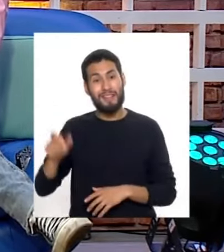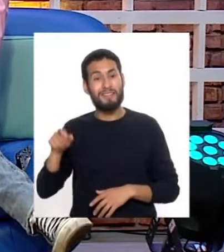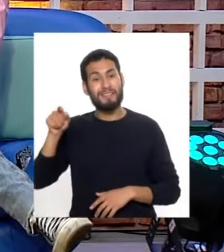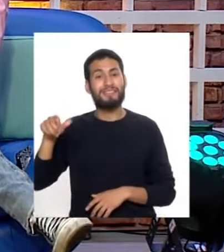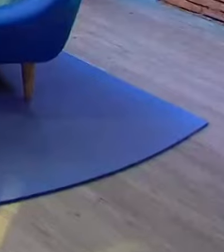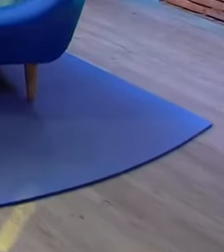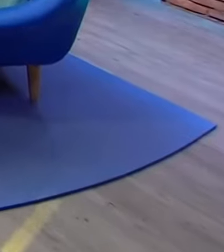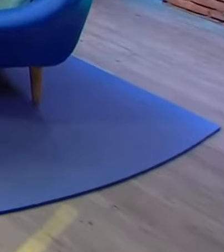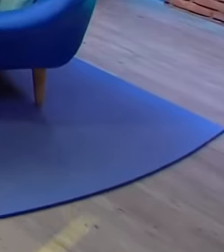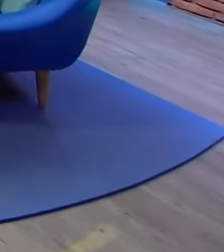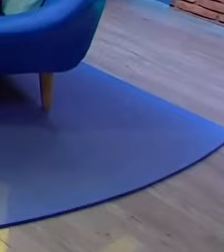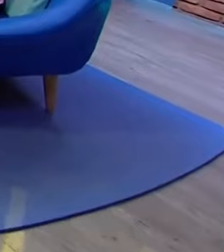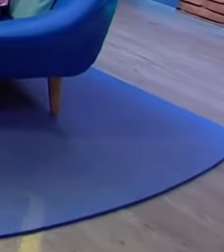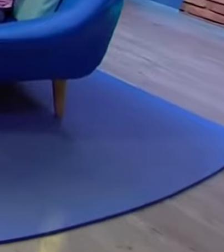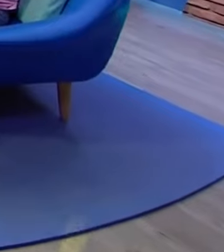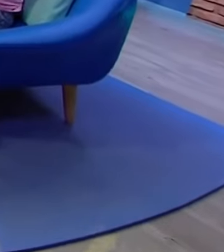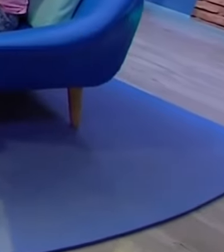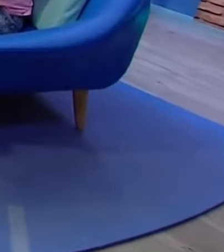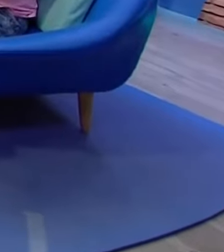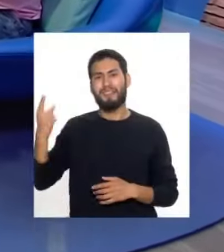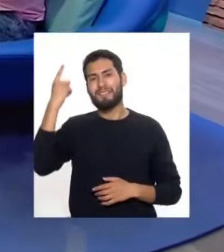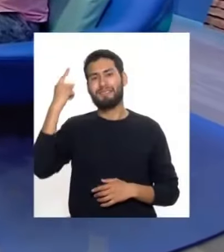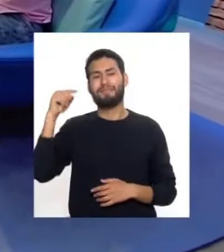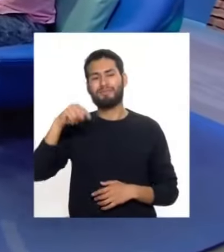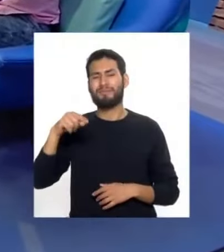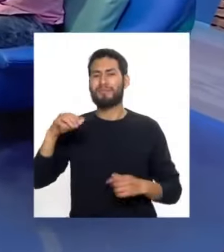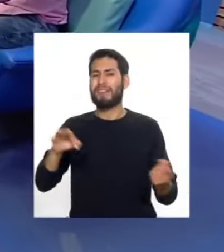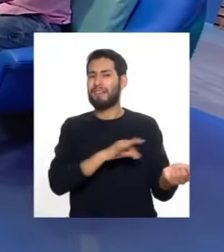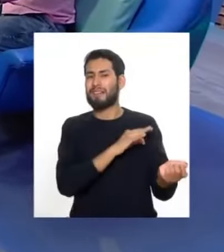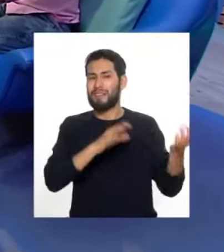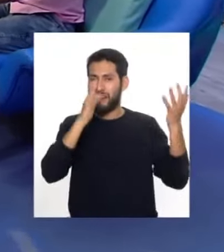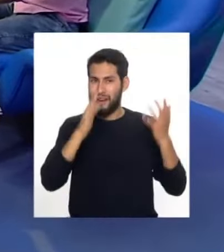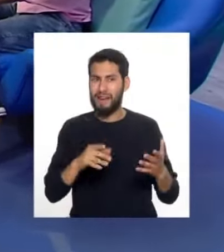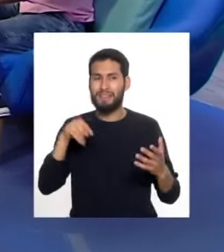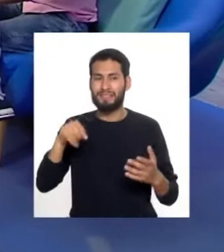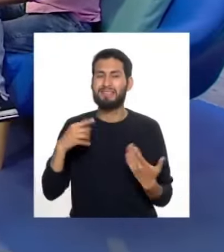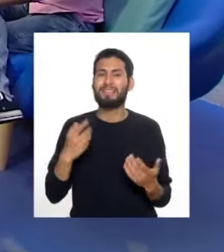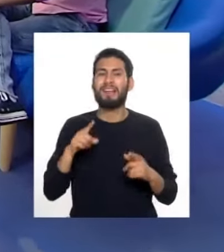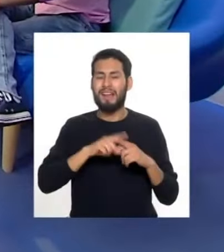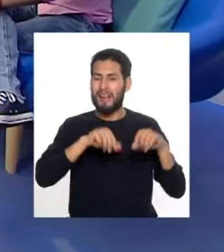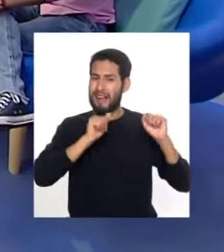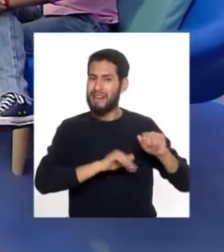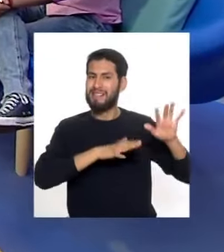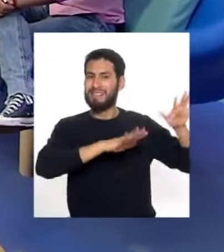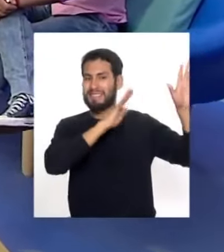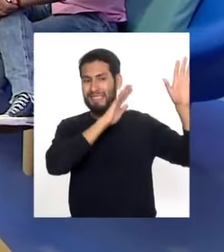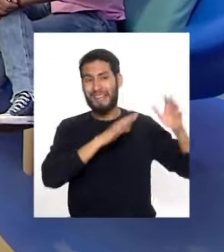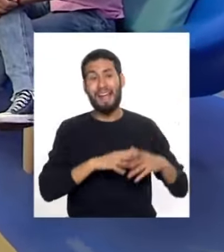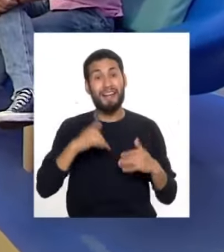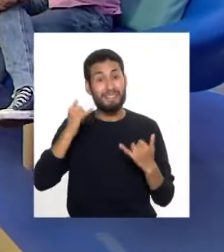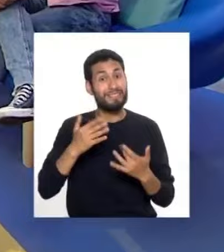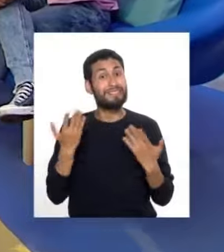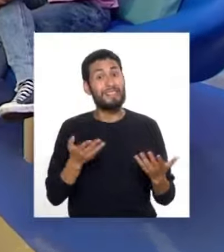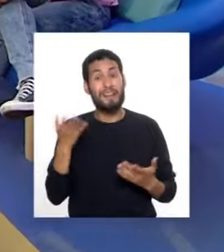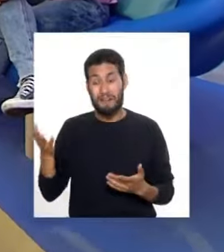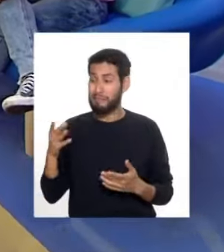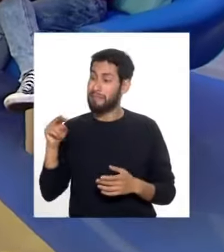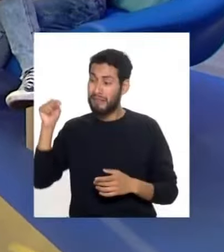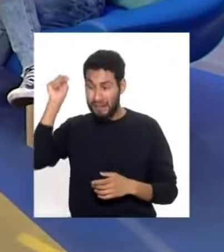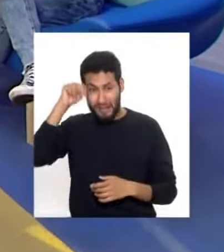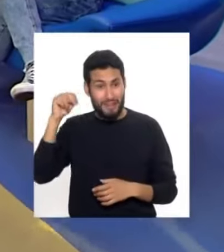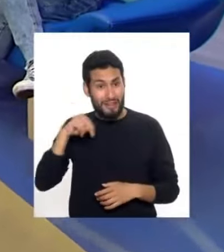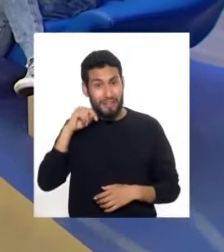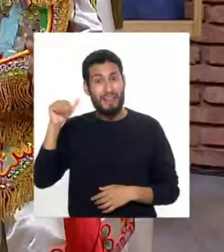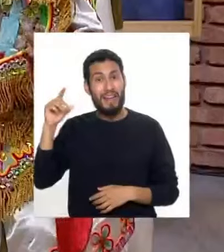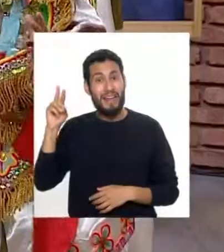Andrés Chimango Lares. Primer, primer violinista de los Andes y ha venido aquí con sus nietos, con